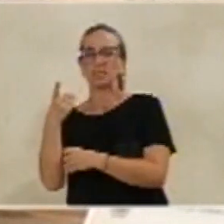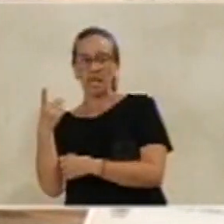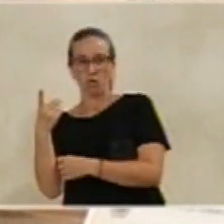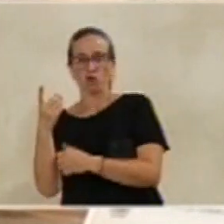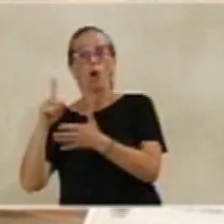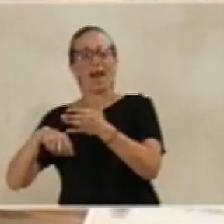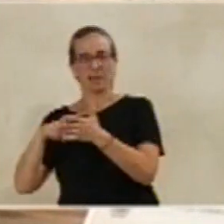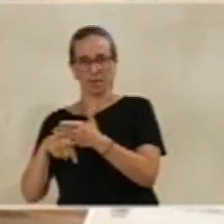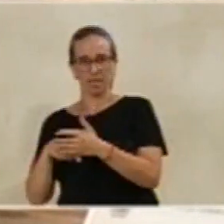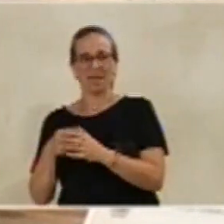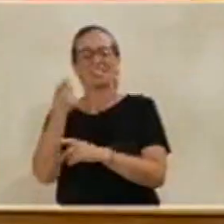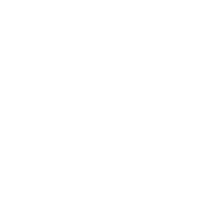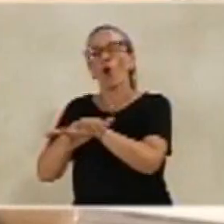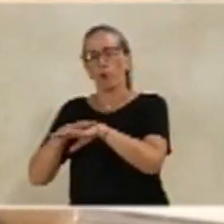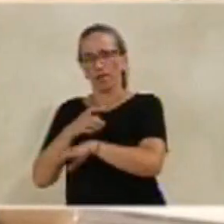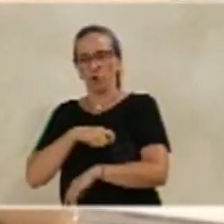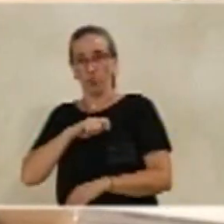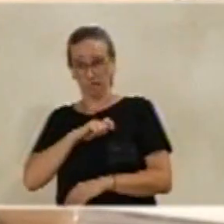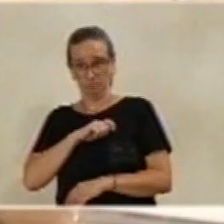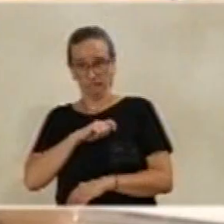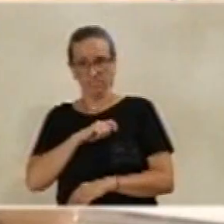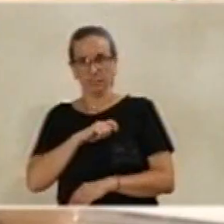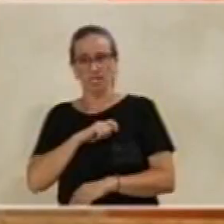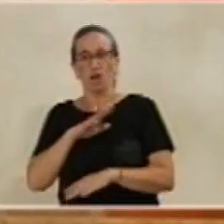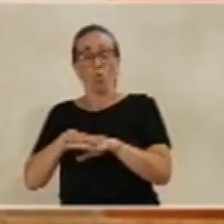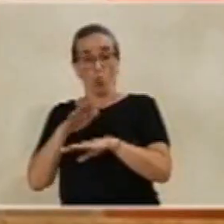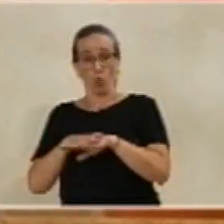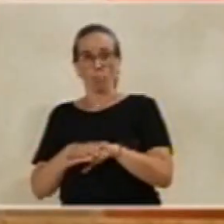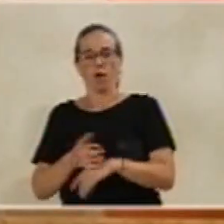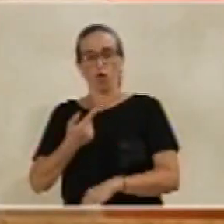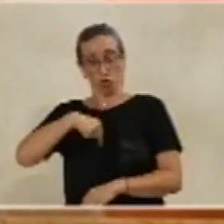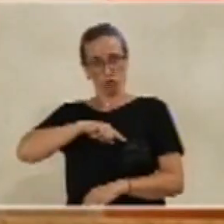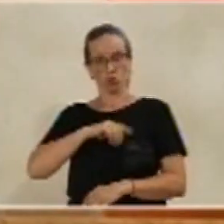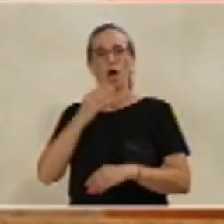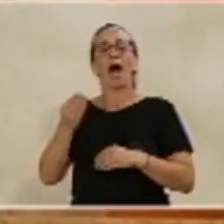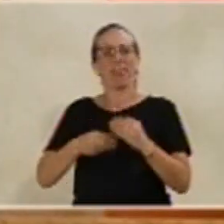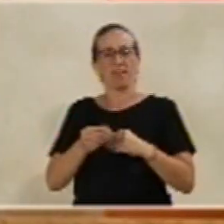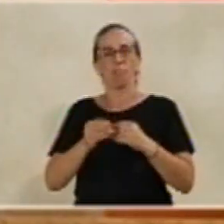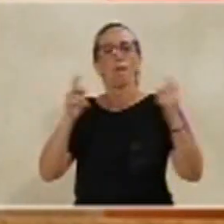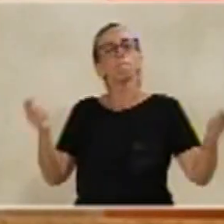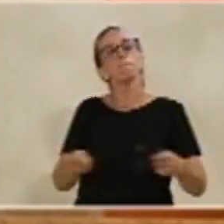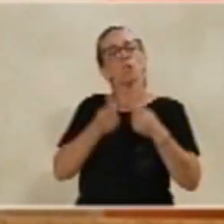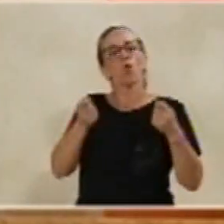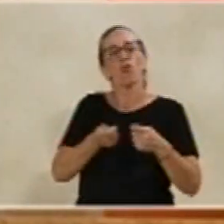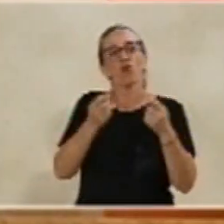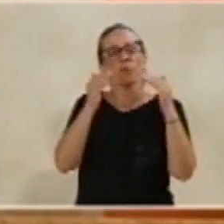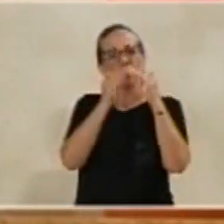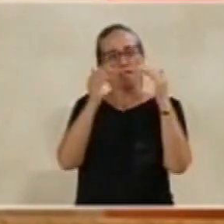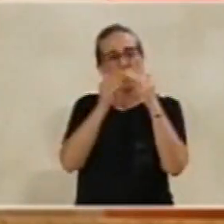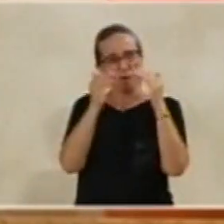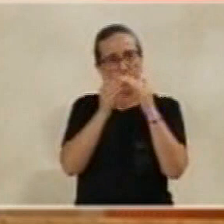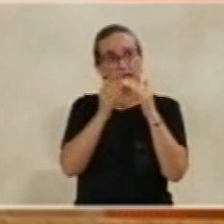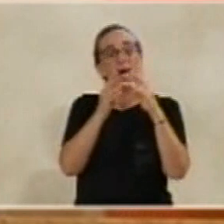construyendo en Avenida Vilce. Hacemos promoción de vivienda en alquiler. Damos